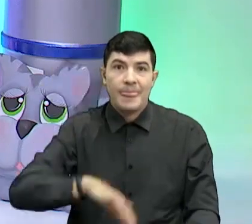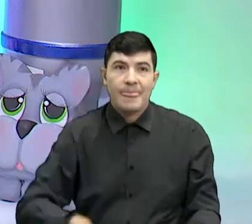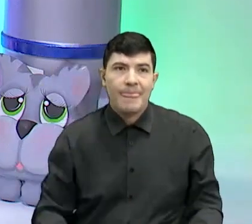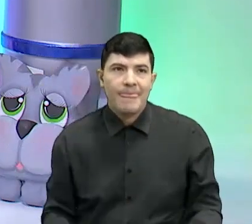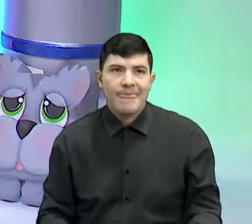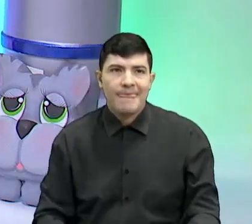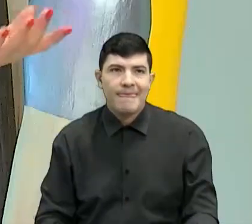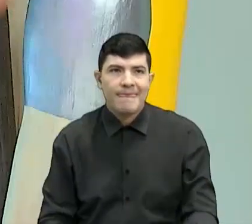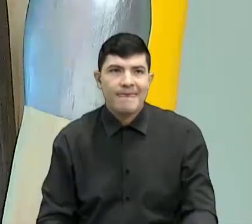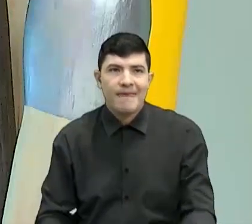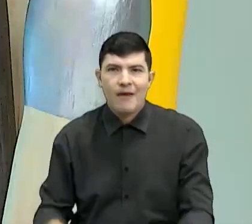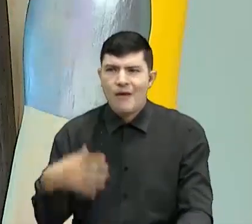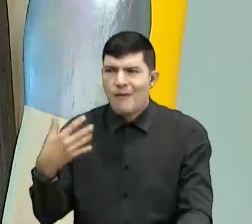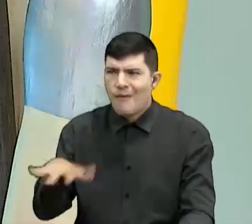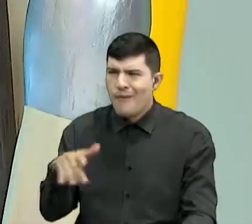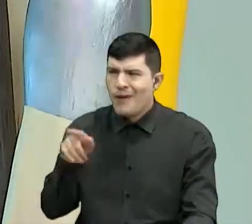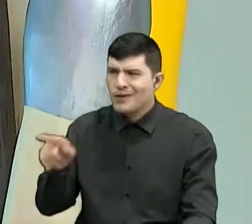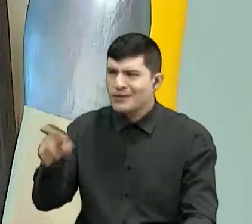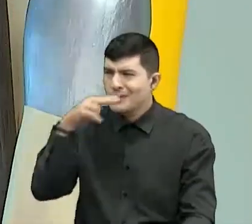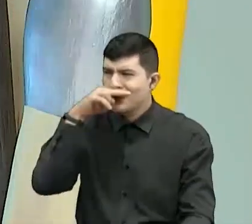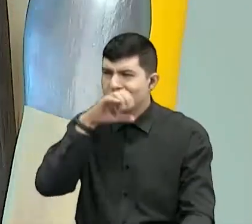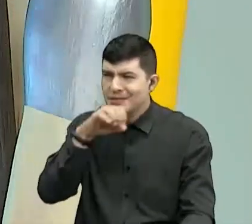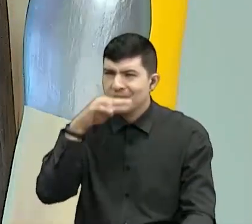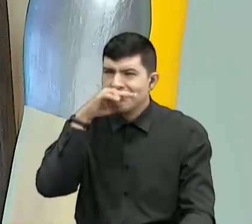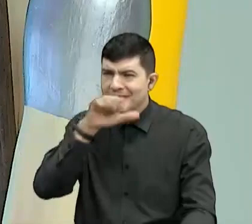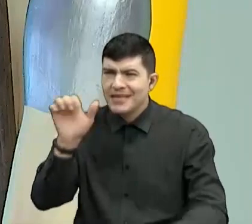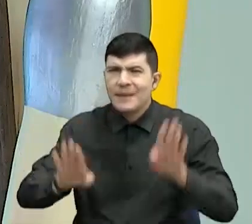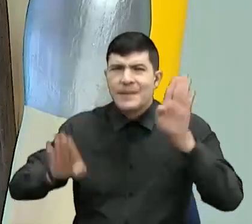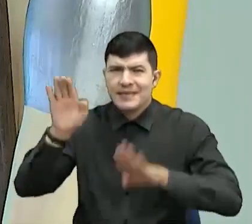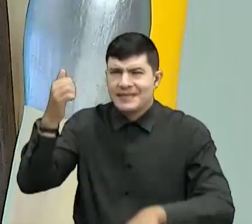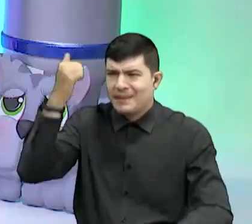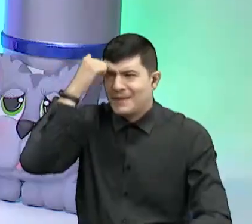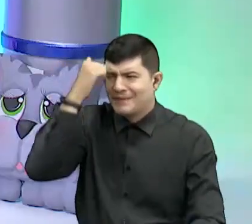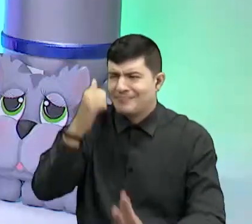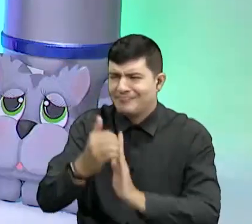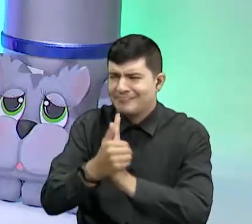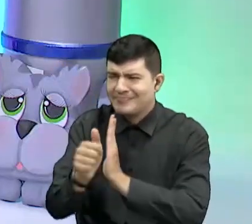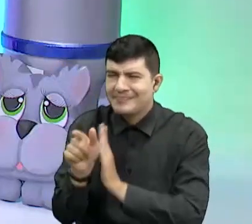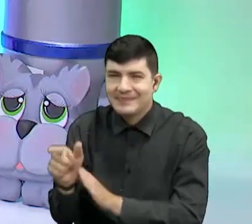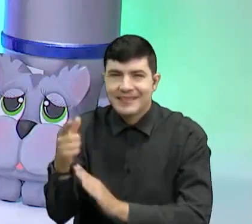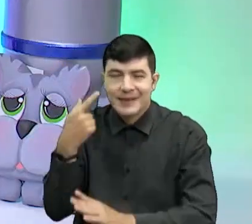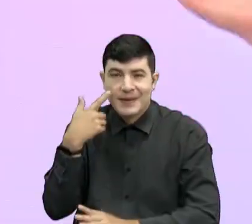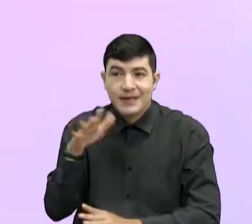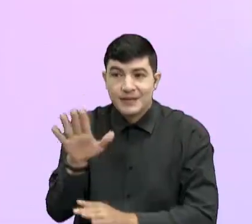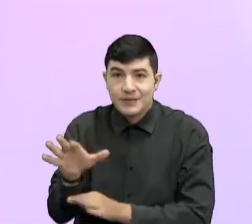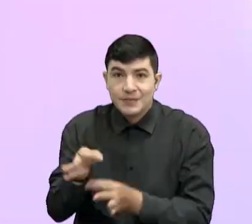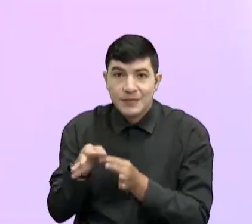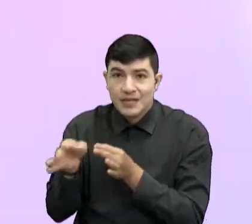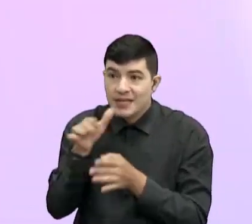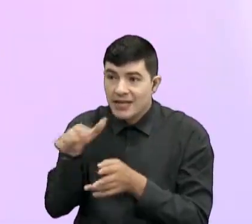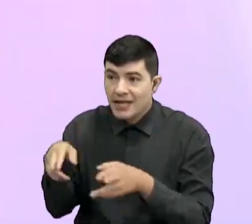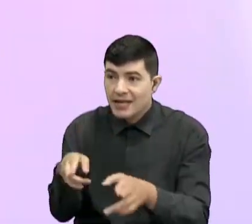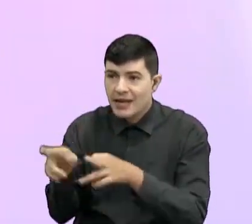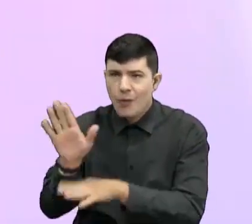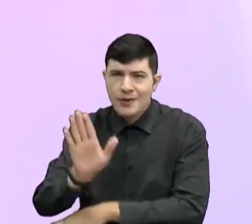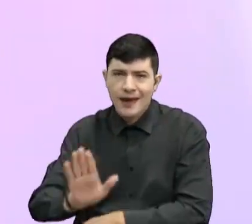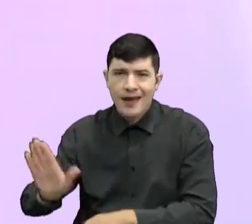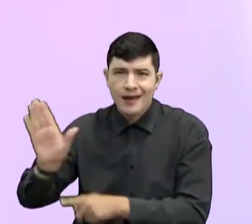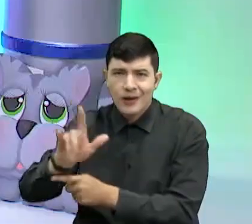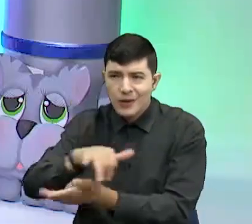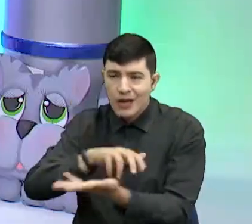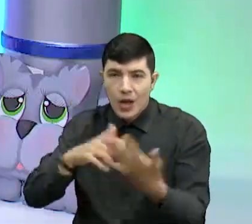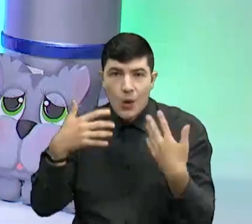Ah, me van a decir que los niños de presente, profe, no son una belleza. María Ángel desde Río Negro, doctor P. Muy, muy, muy